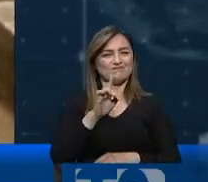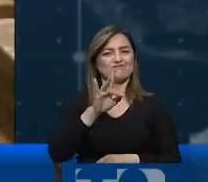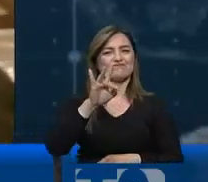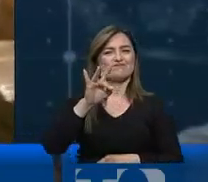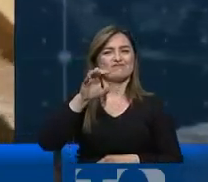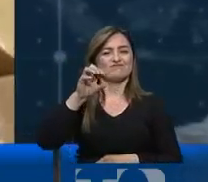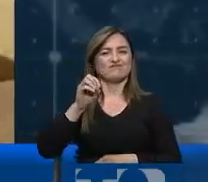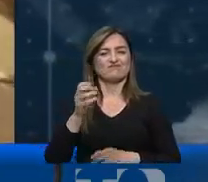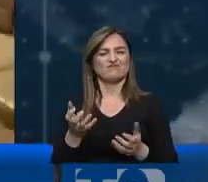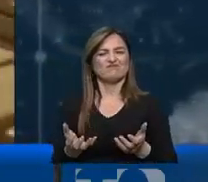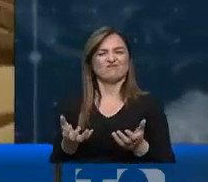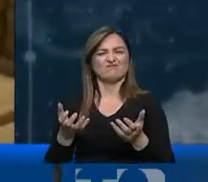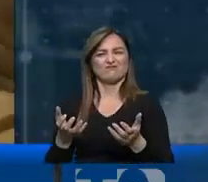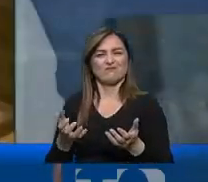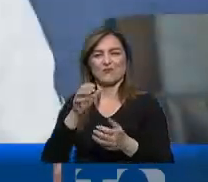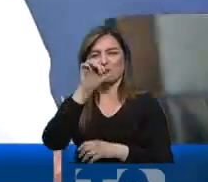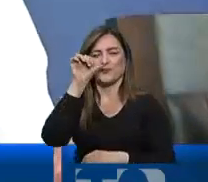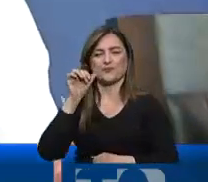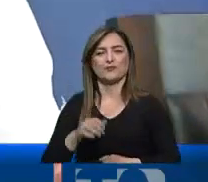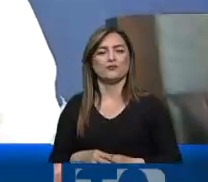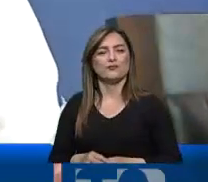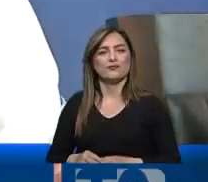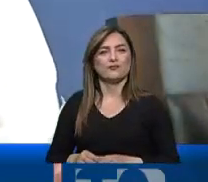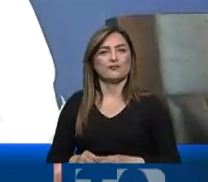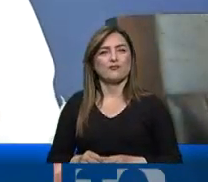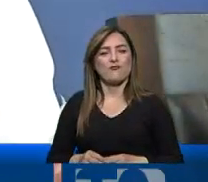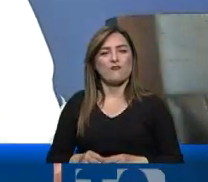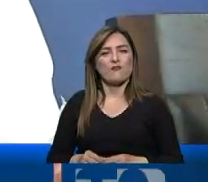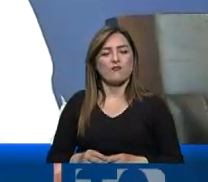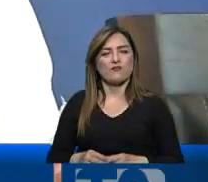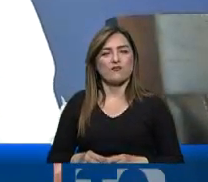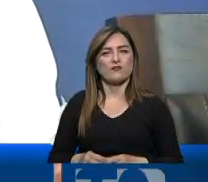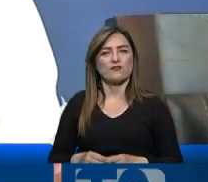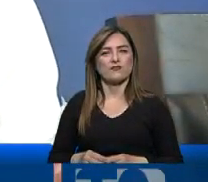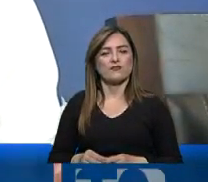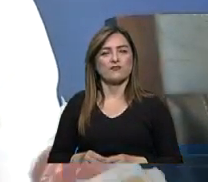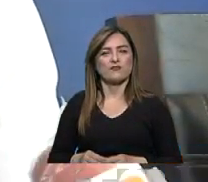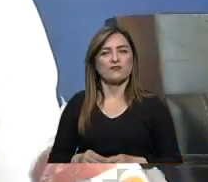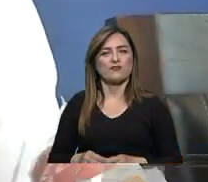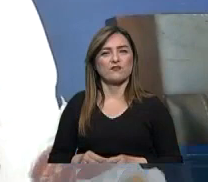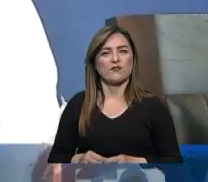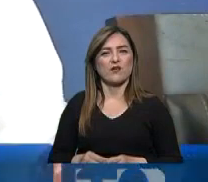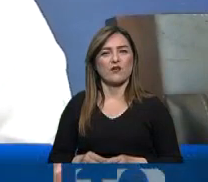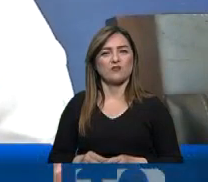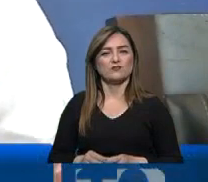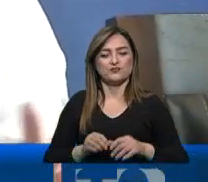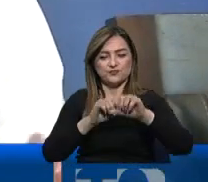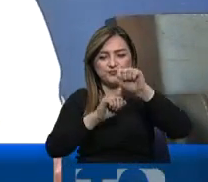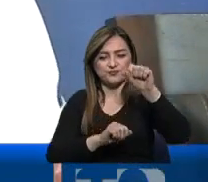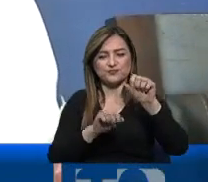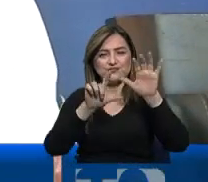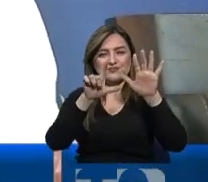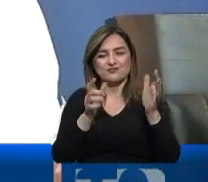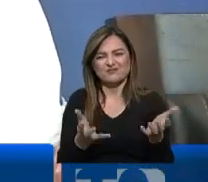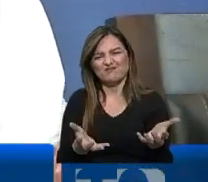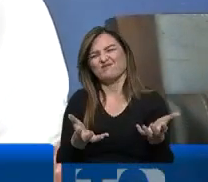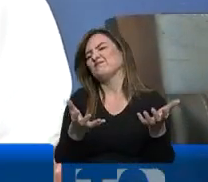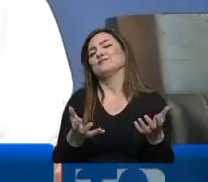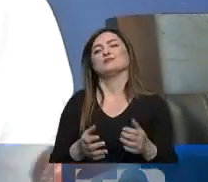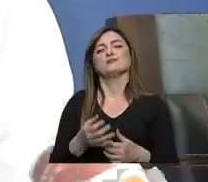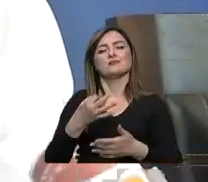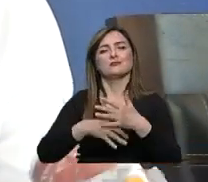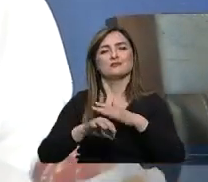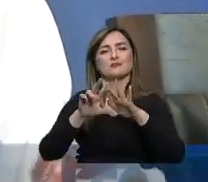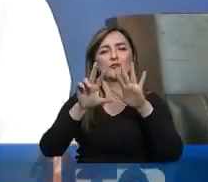187 kilos de alcaloide. Y encuentran ahí poco más de siete toneladas de droga que vienen a sumar las